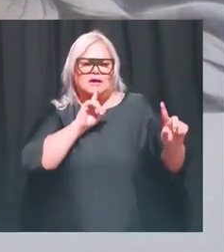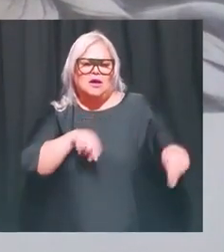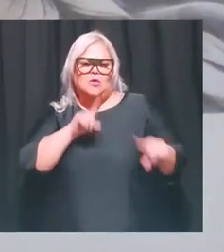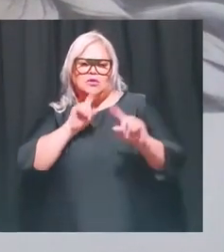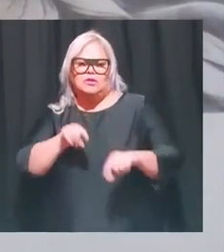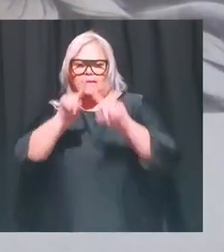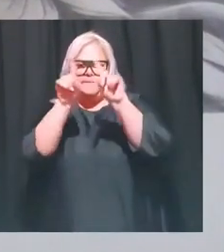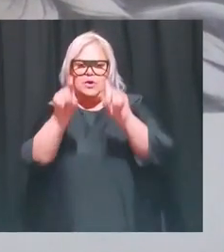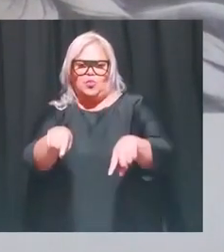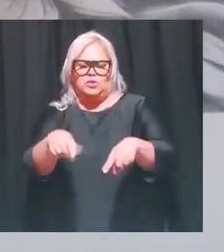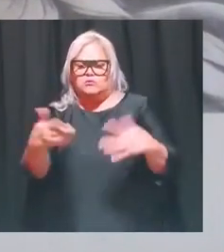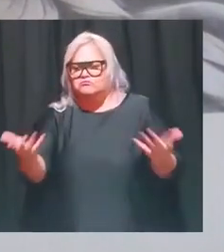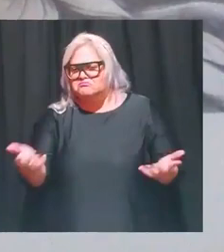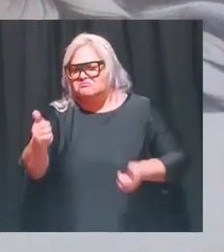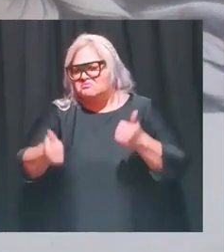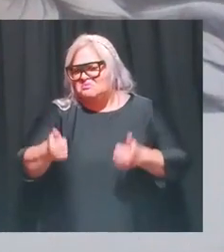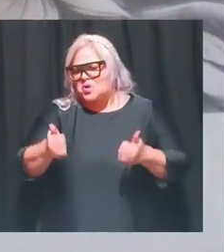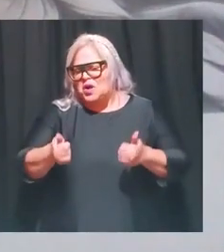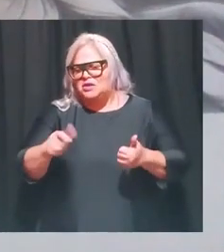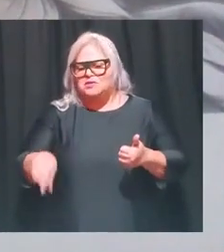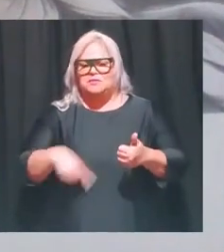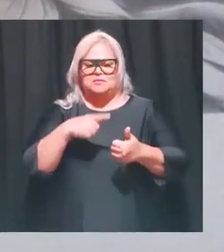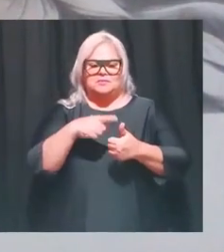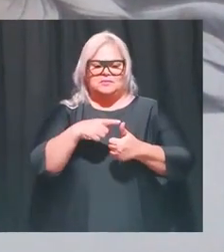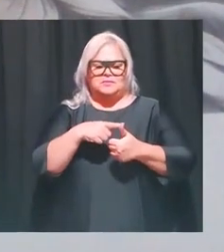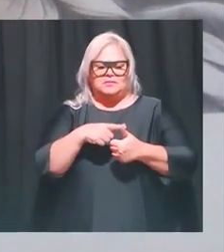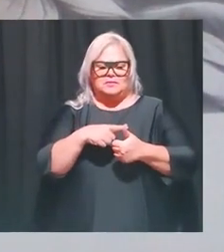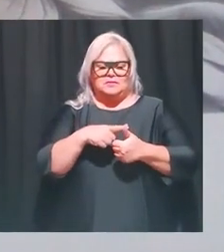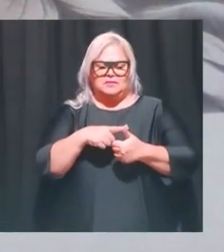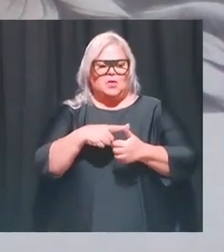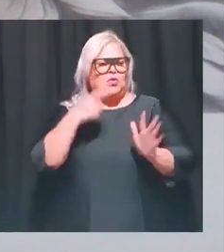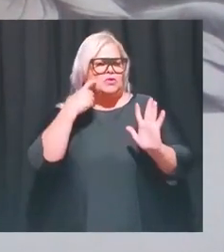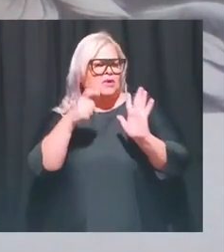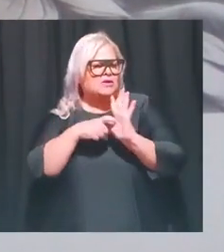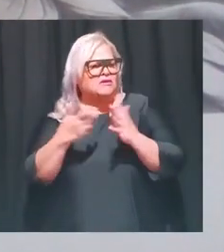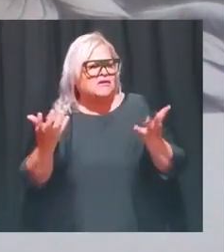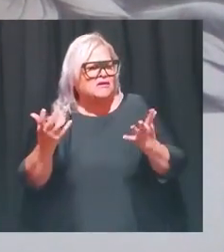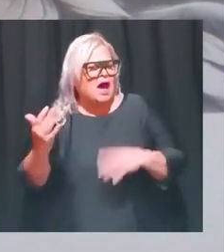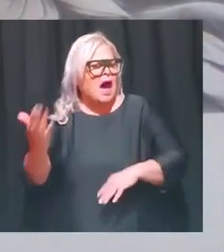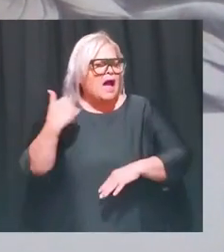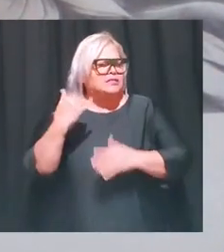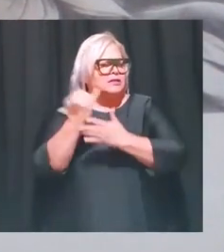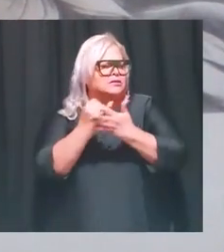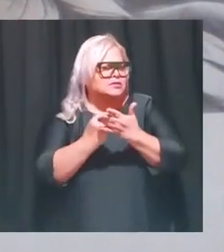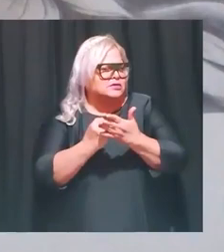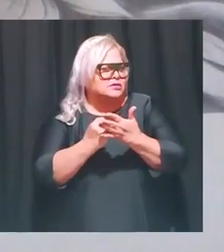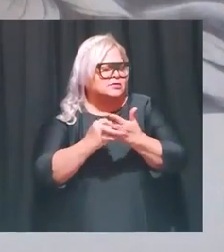preguntas verdad y puedes preguntarte a ti mismo de que no te habías dado cuenta antes de hacer el retrato